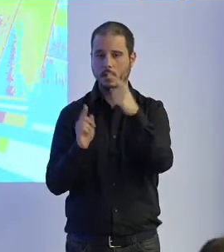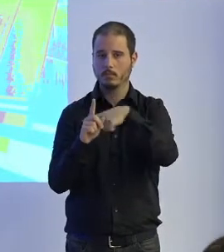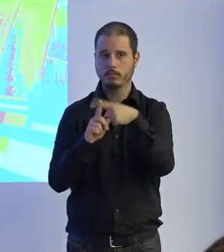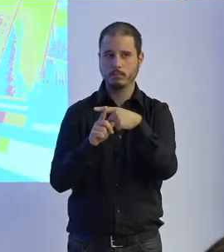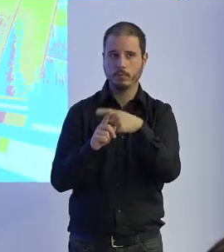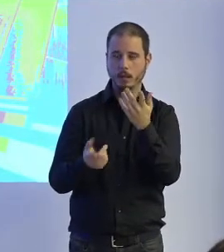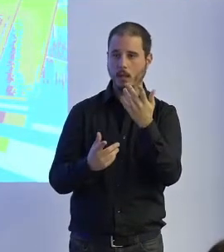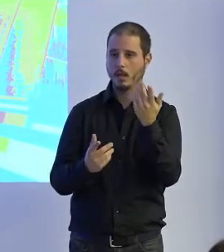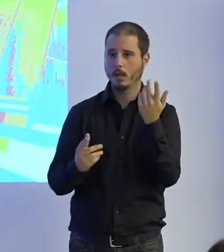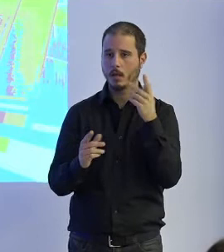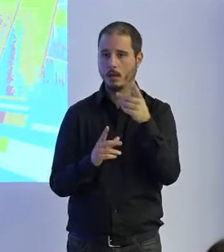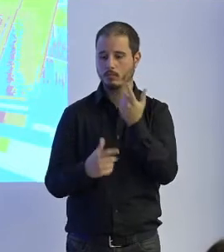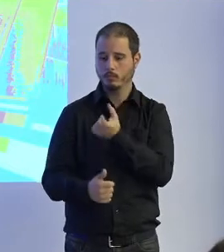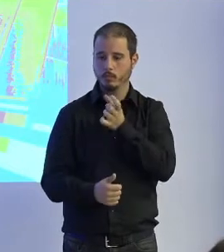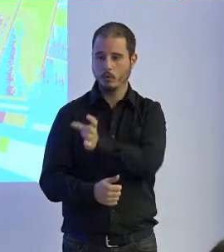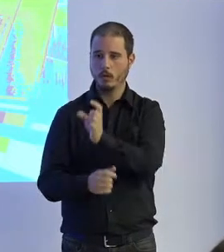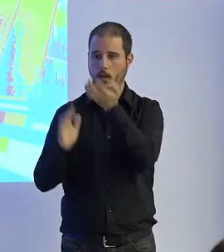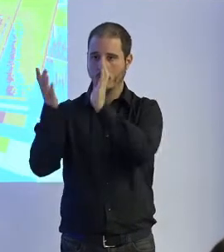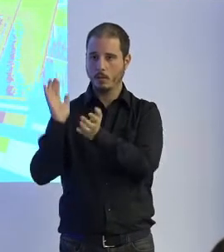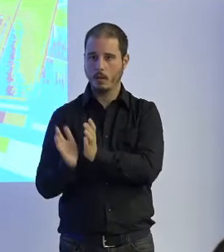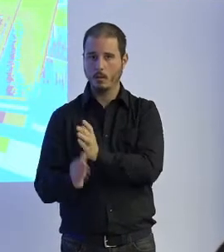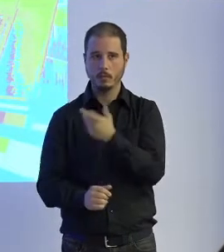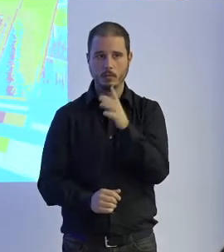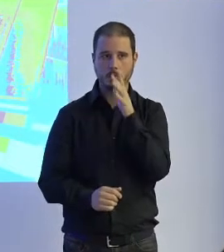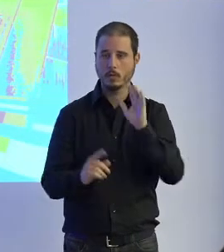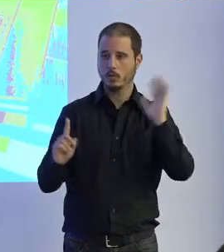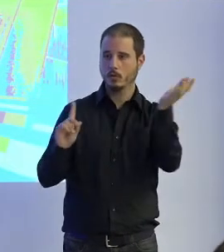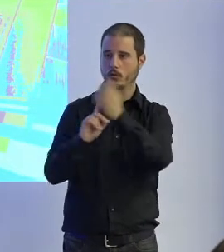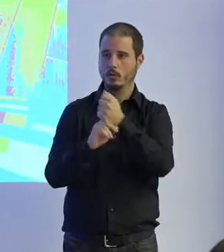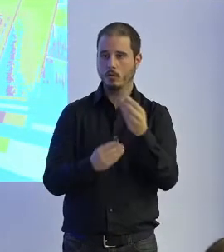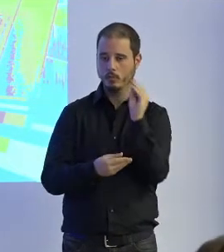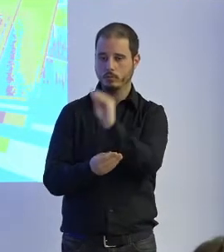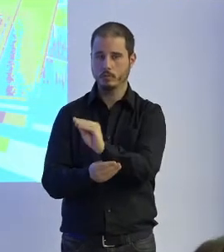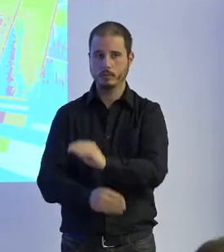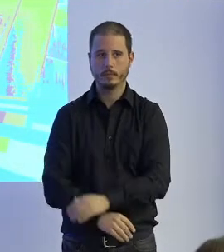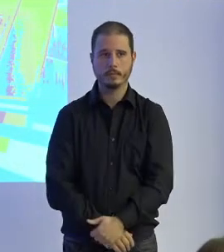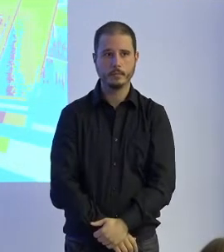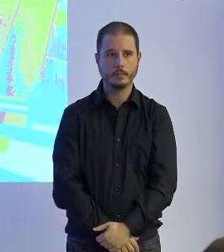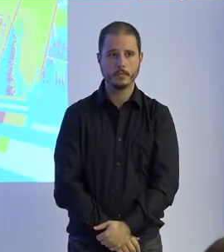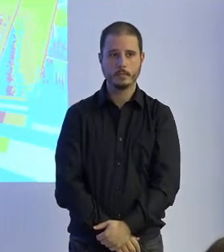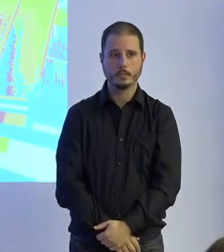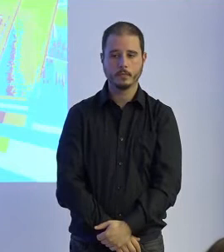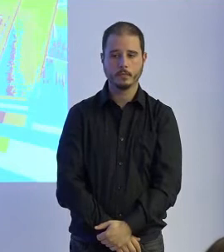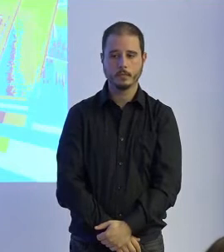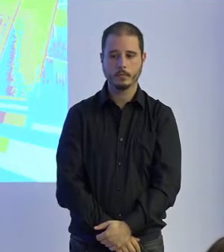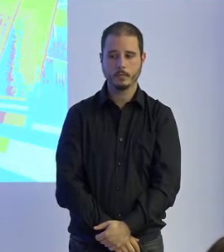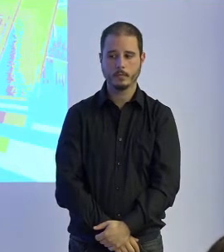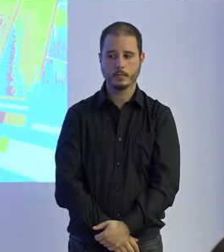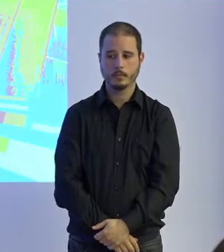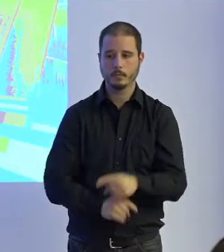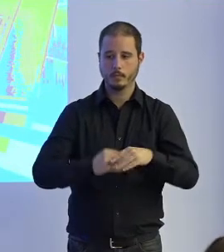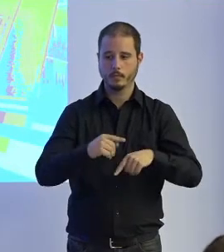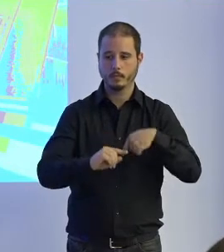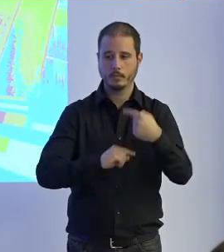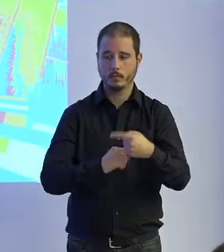las unidades de rehabilitación lo han logrado imponer hoy en día eso para rehabilitación luego